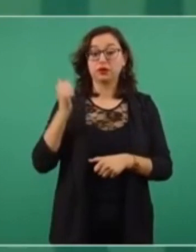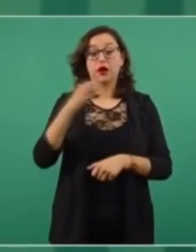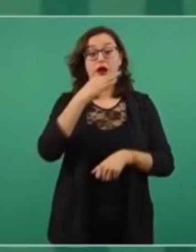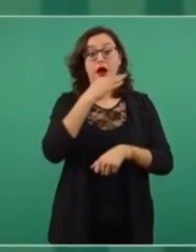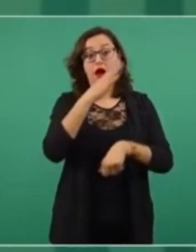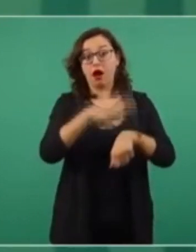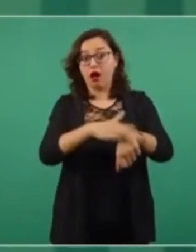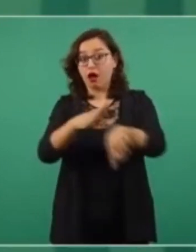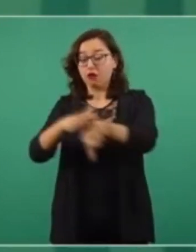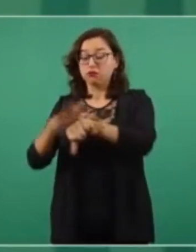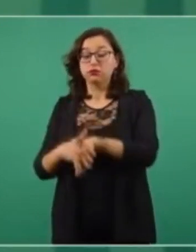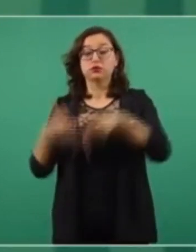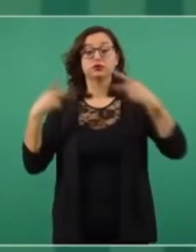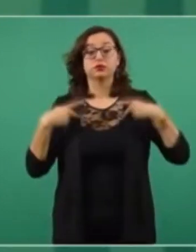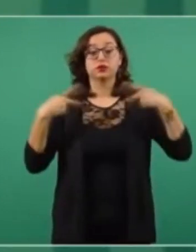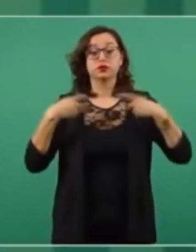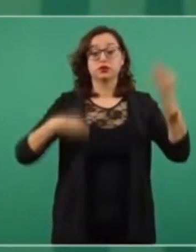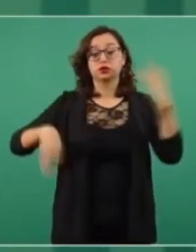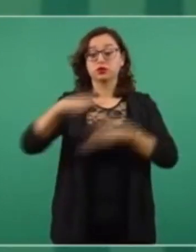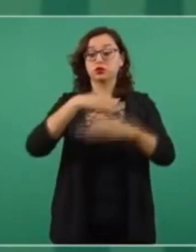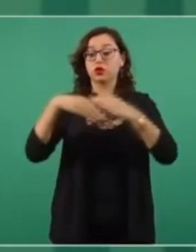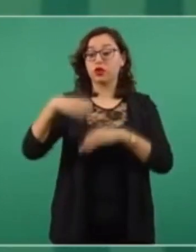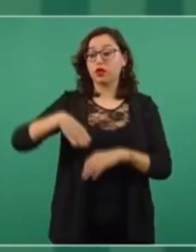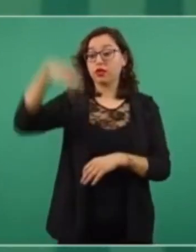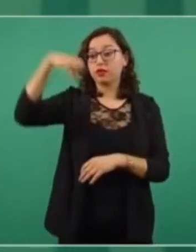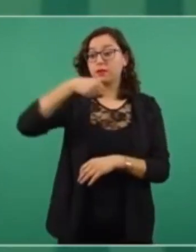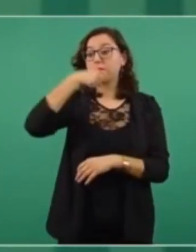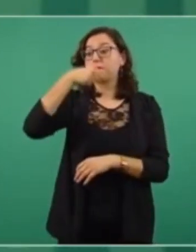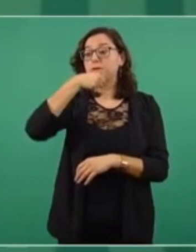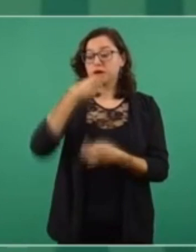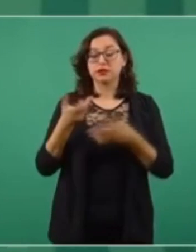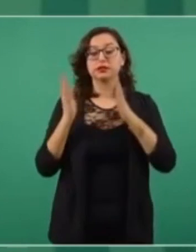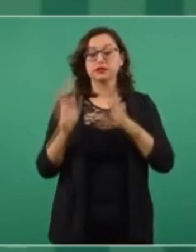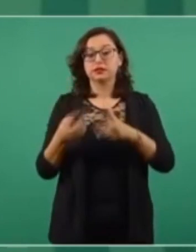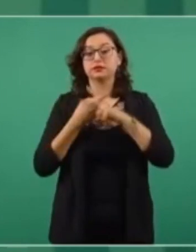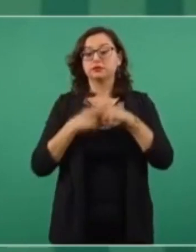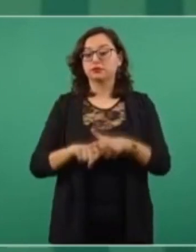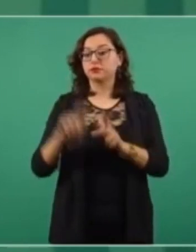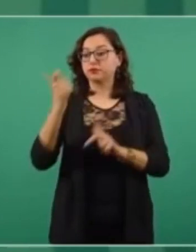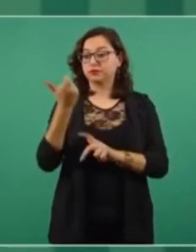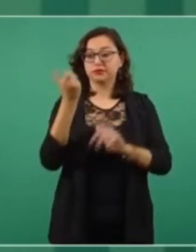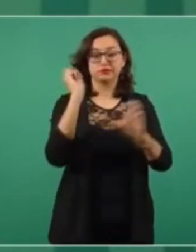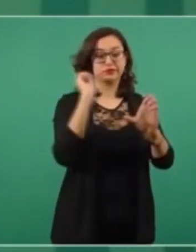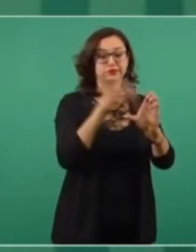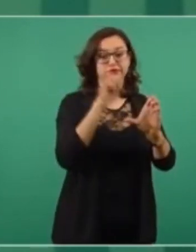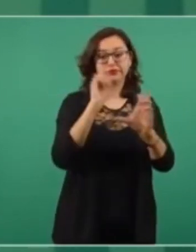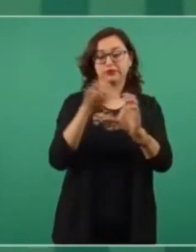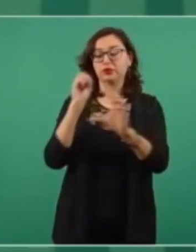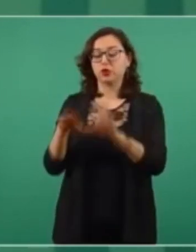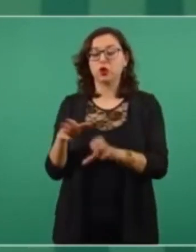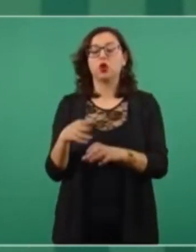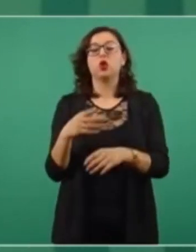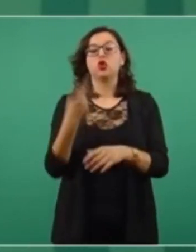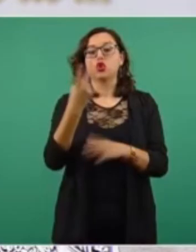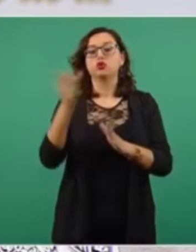los fondos del bimestre de julio